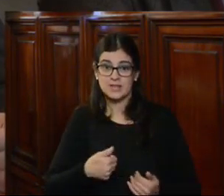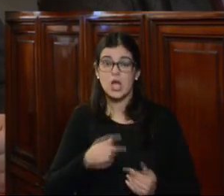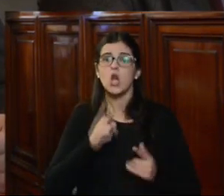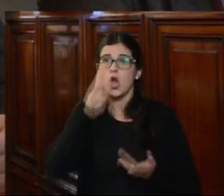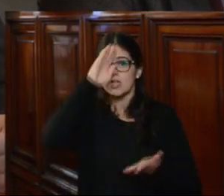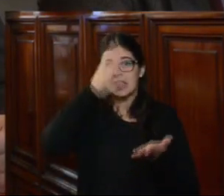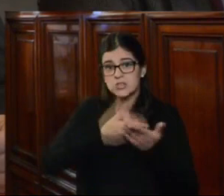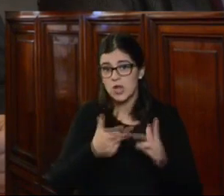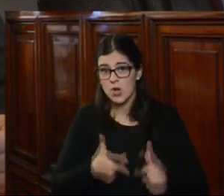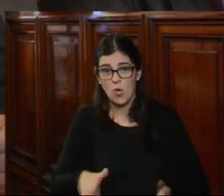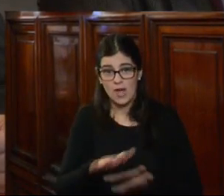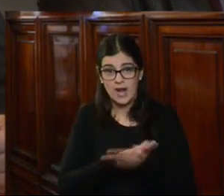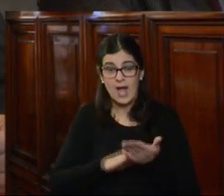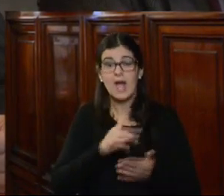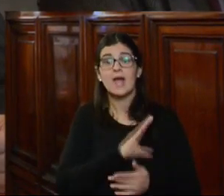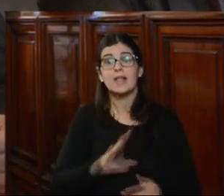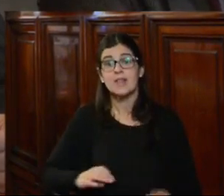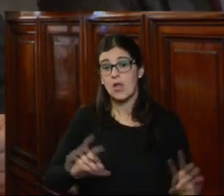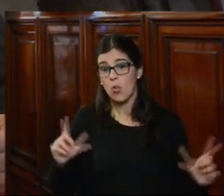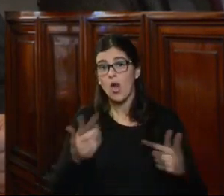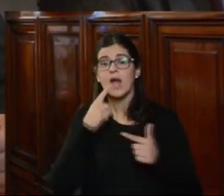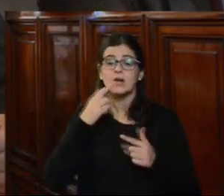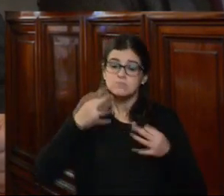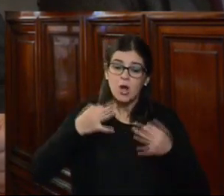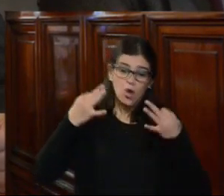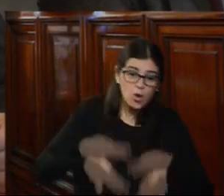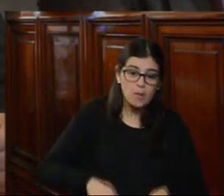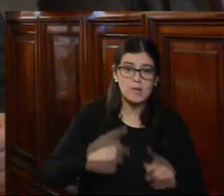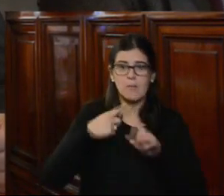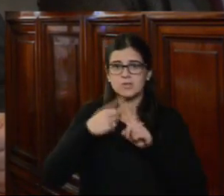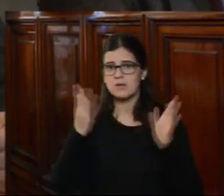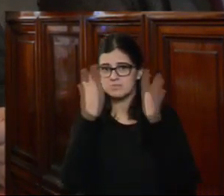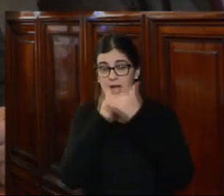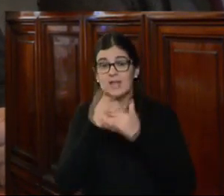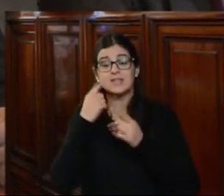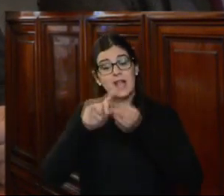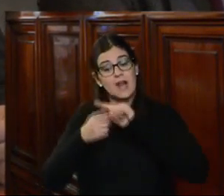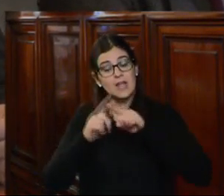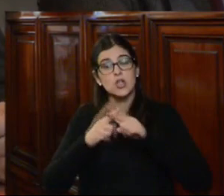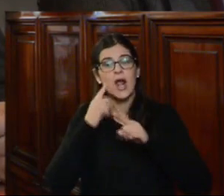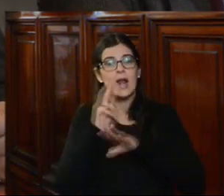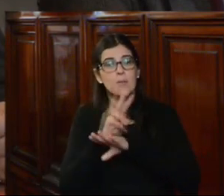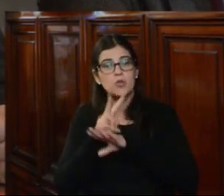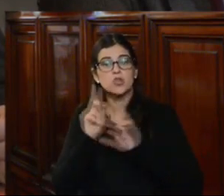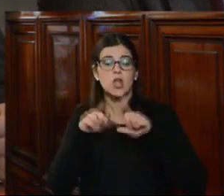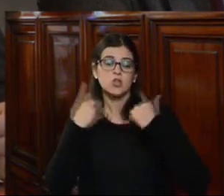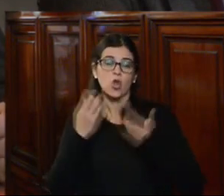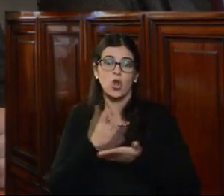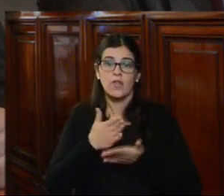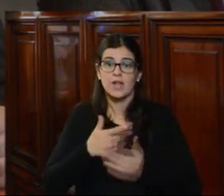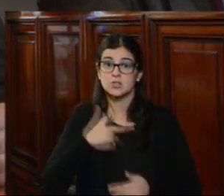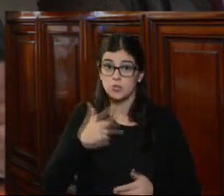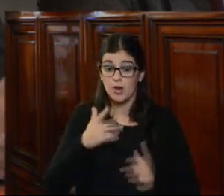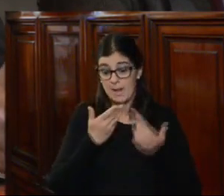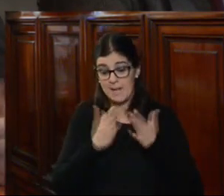sanciones, no causan Estado, no son ejecutables coercitivamente y se relacionan a la protección de todos los derechos humanos